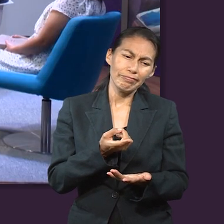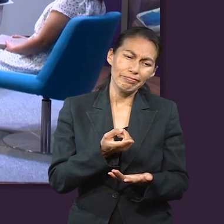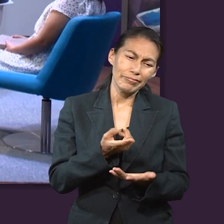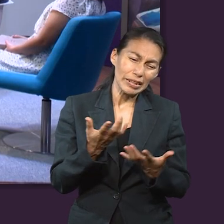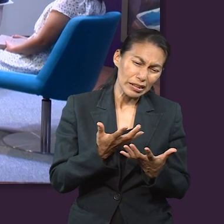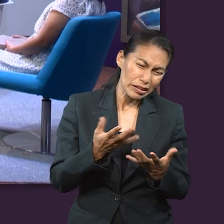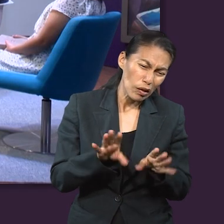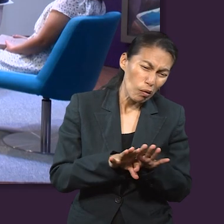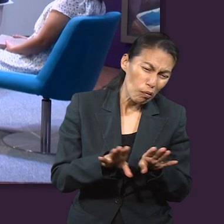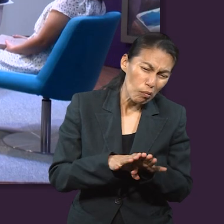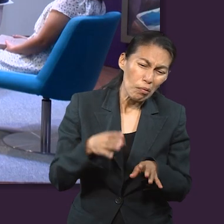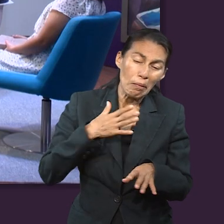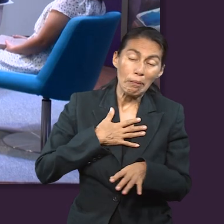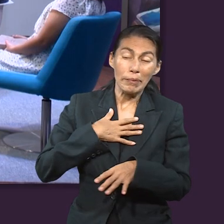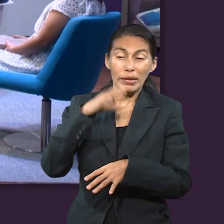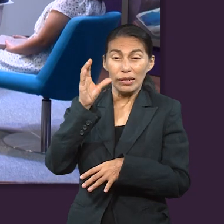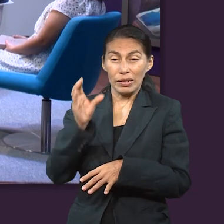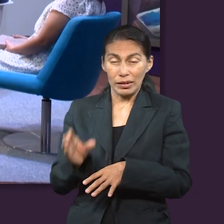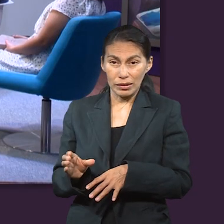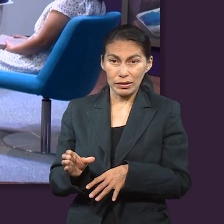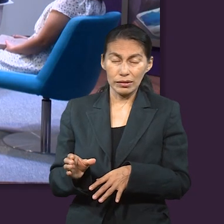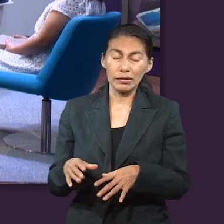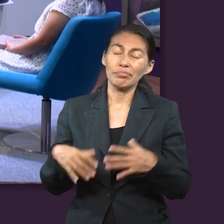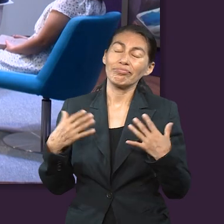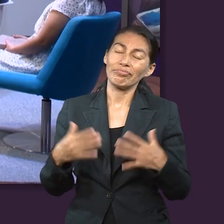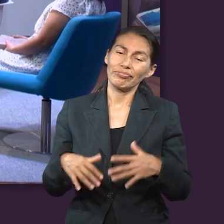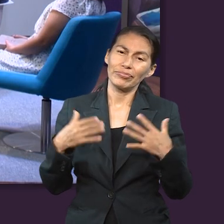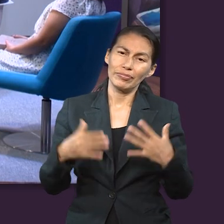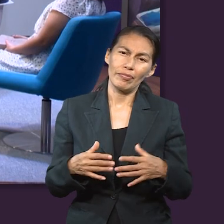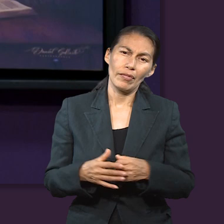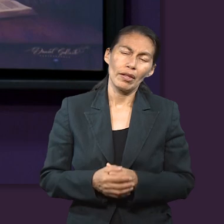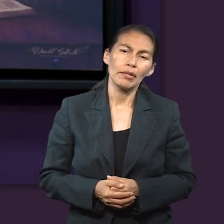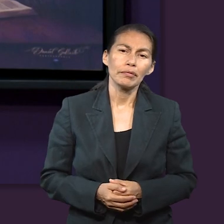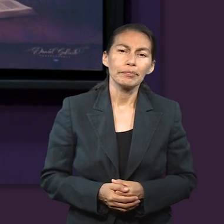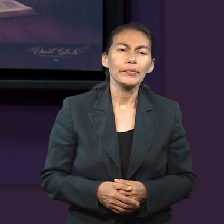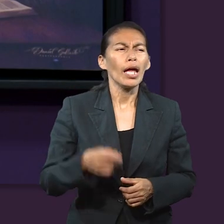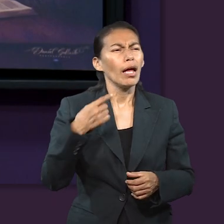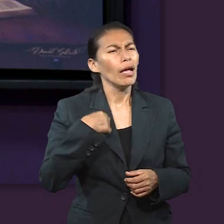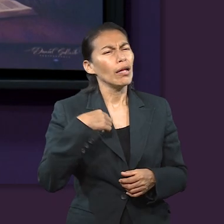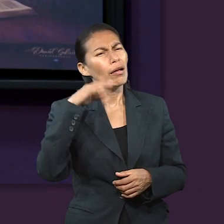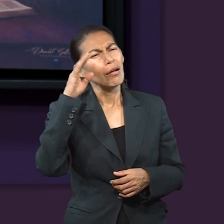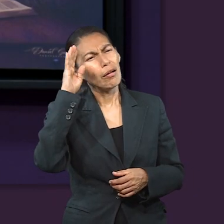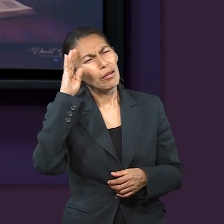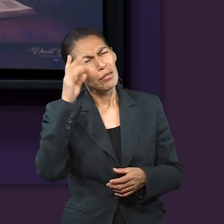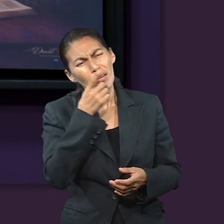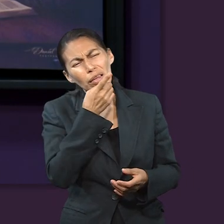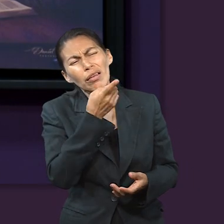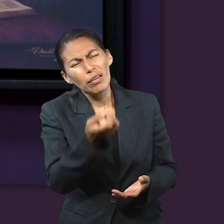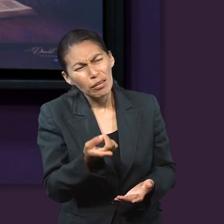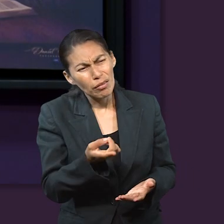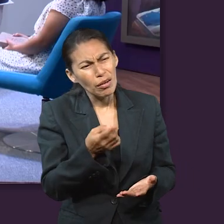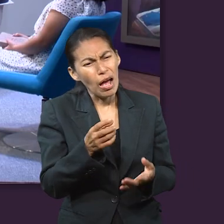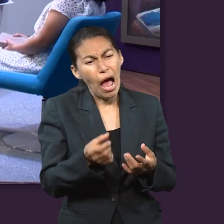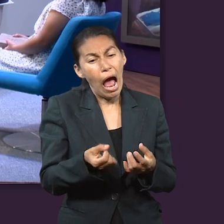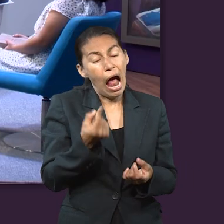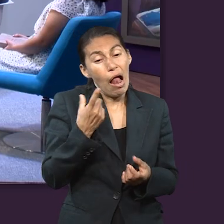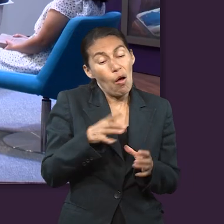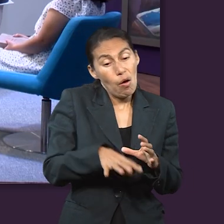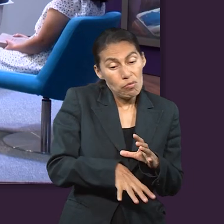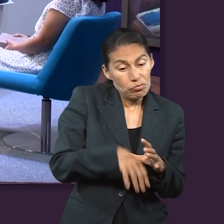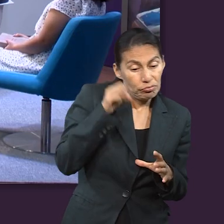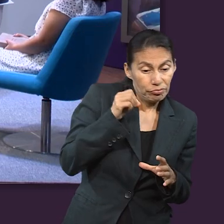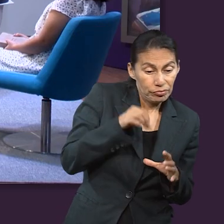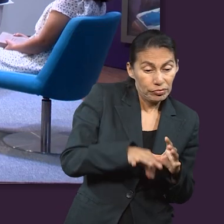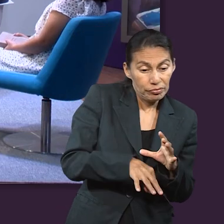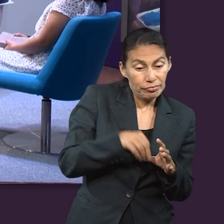Allí es donde se demuestra el verdadero carácter que yo tengo, ¿no? Algo que yo podría rescatar es que a lo